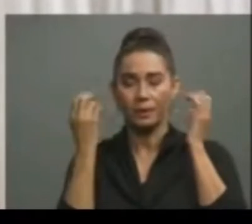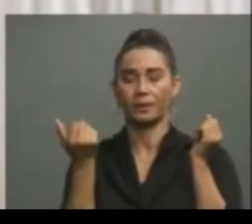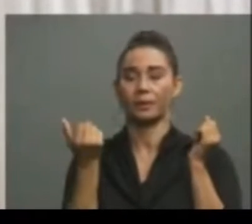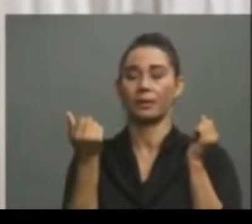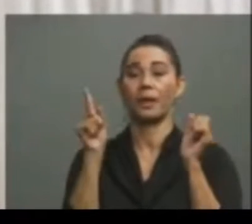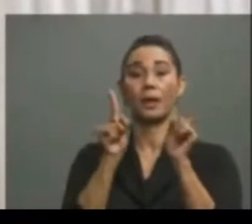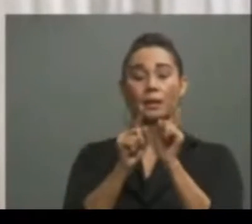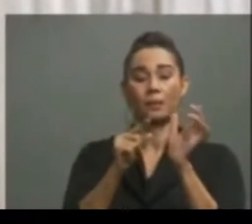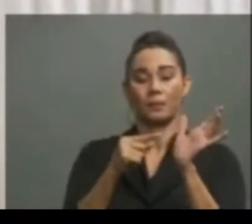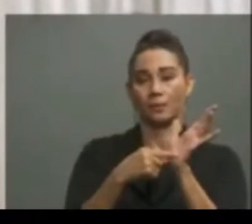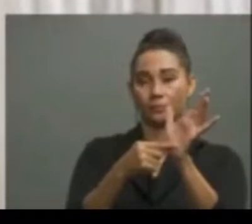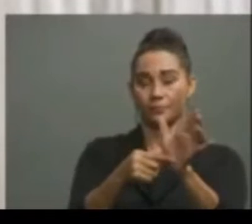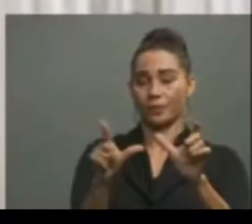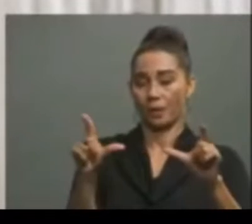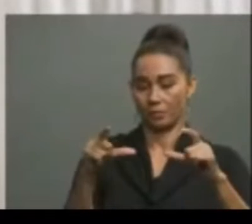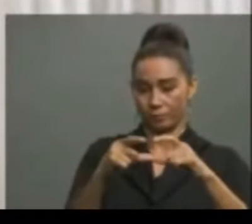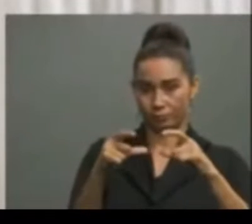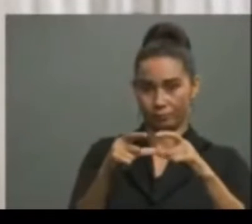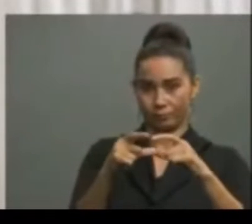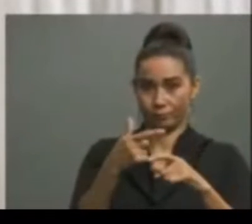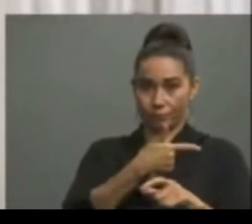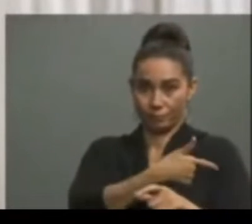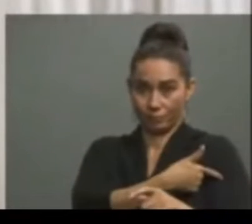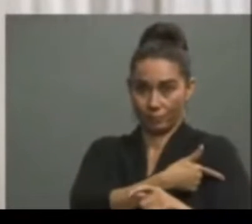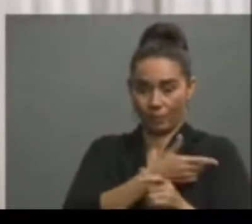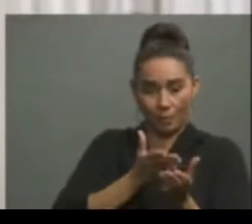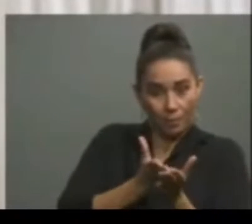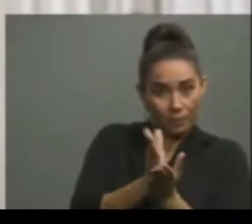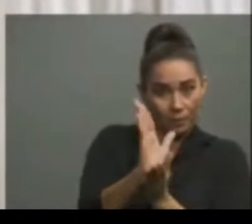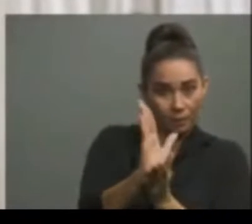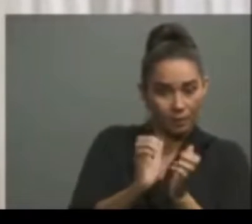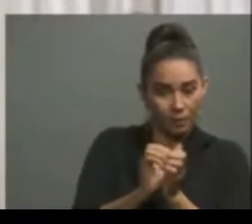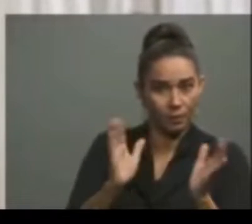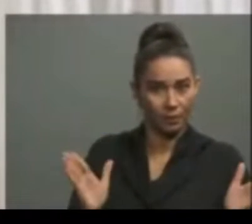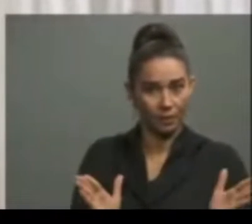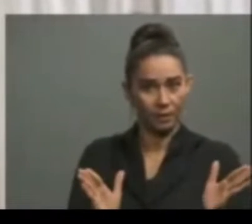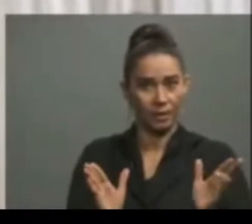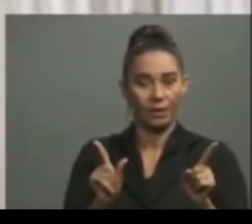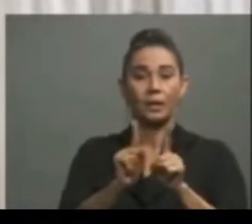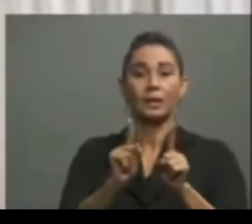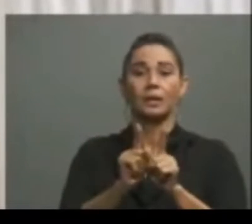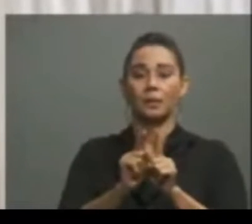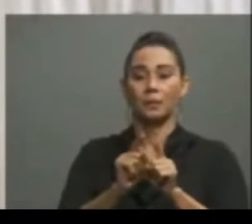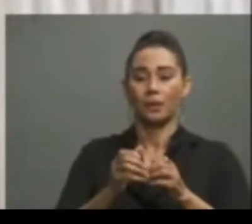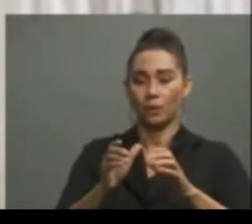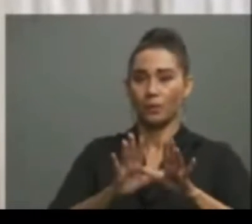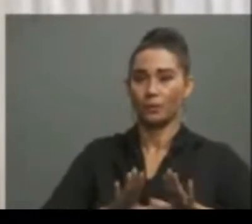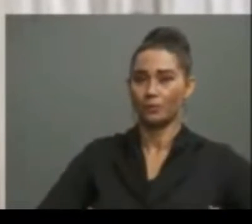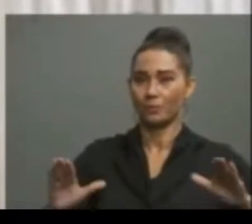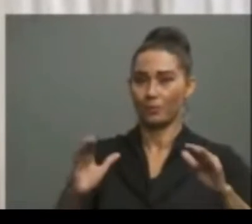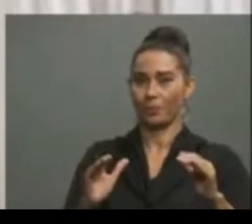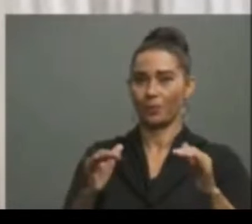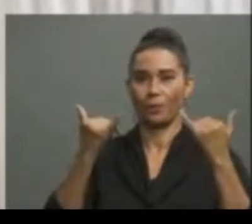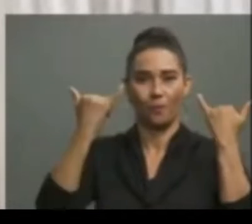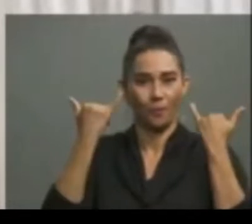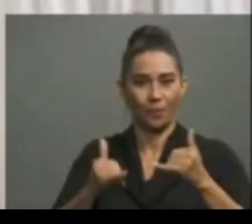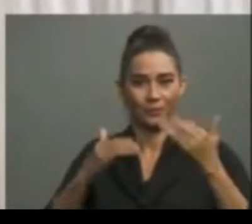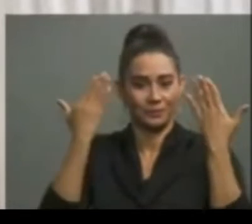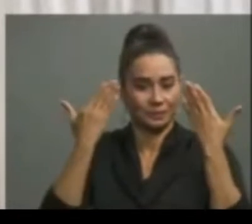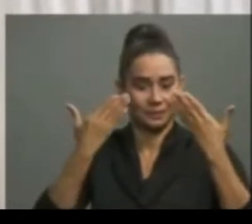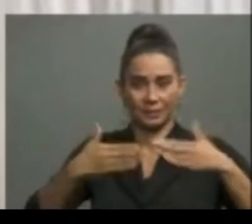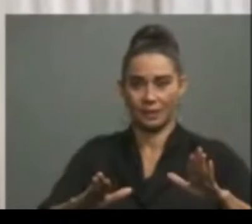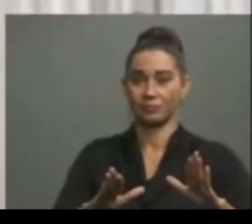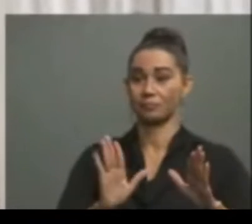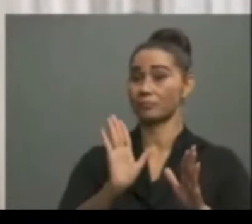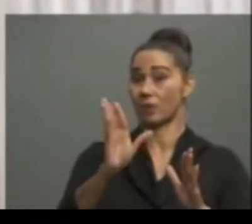presentar la tarjeta de vacunación para acceder a todos los lugares o las restricciones en espacios públicos, hoy son